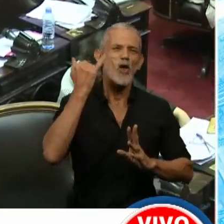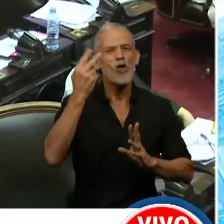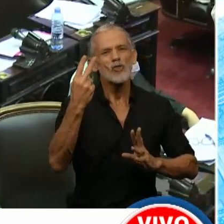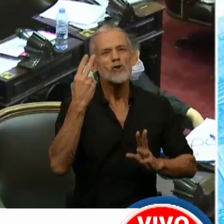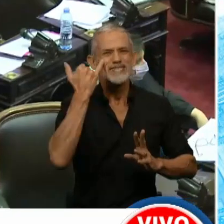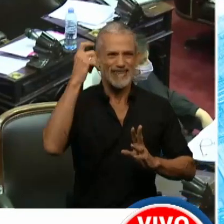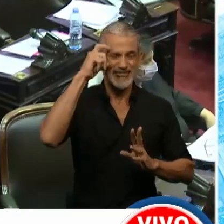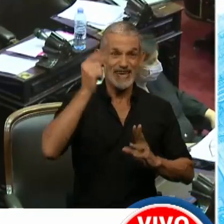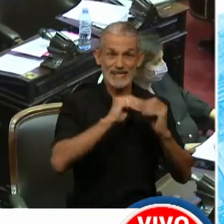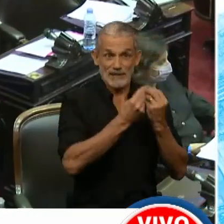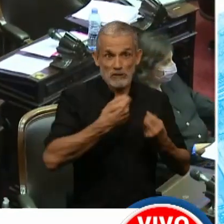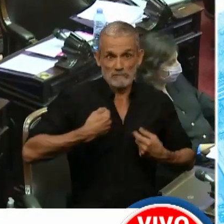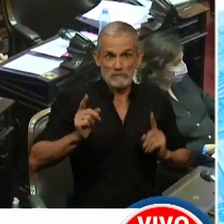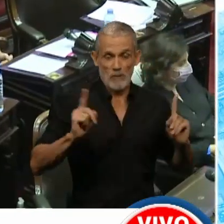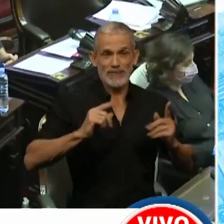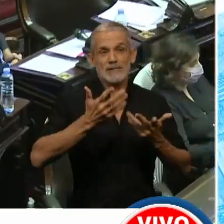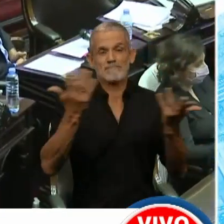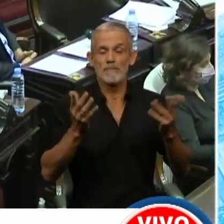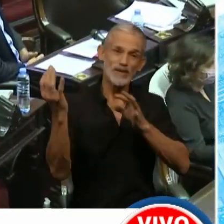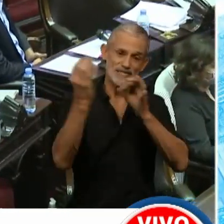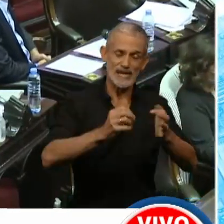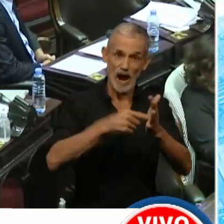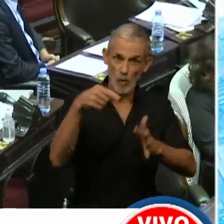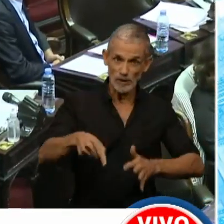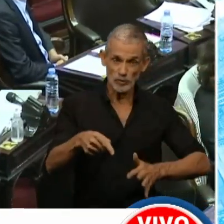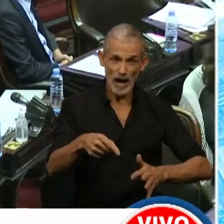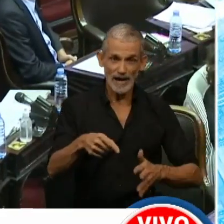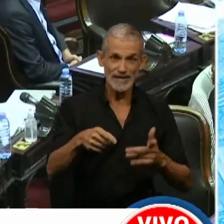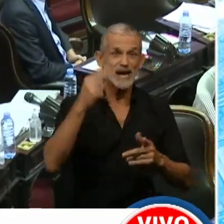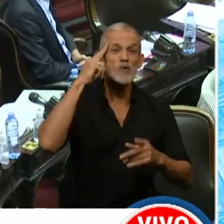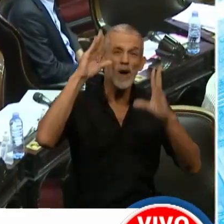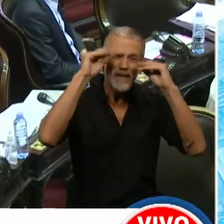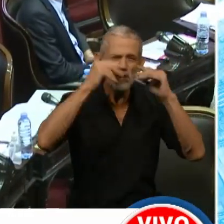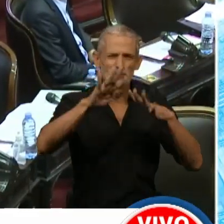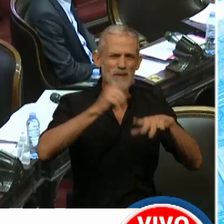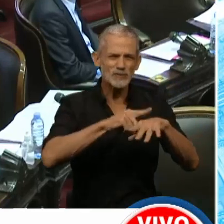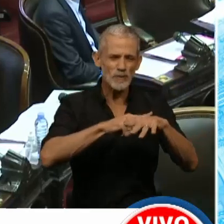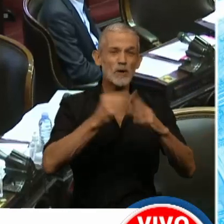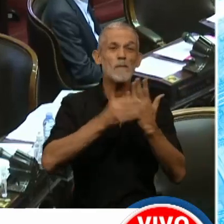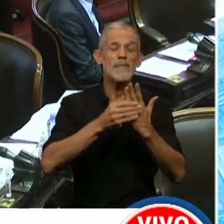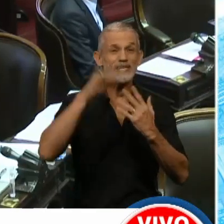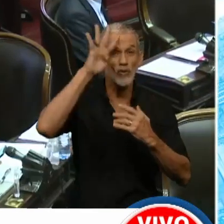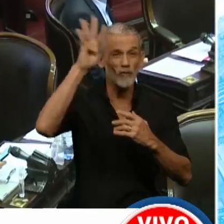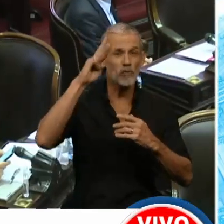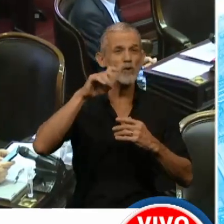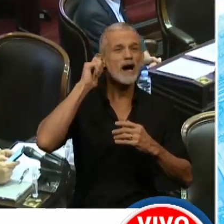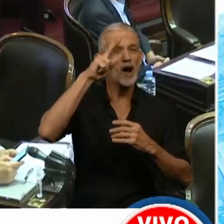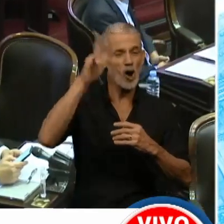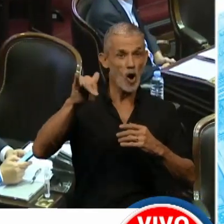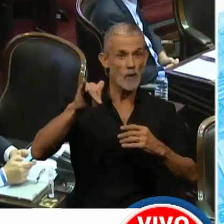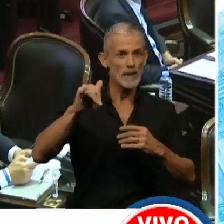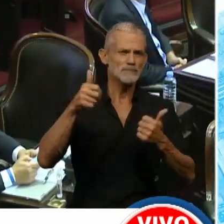Nunca tuve el resultado. Llegué a Buenos Aires y a las 9 de la noche aproximadamente el ministro de Formosa, Aníbal Gómez,